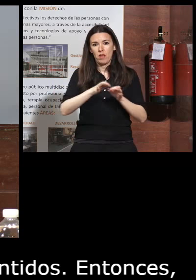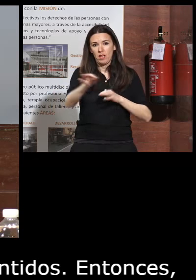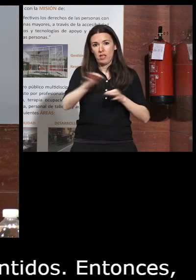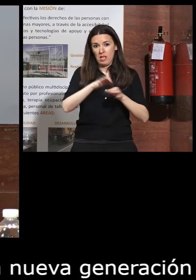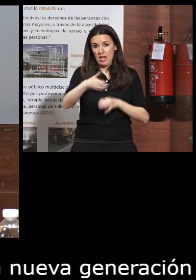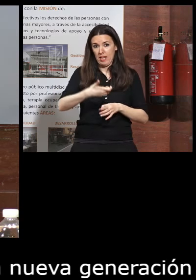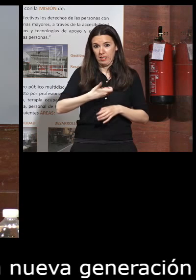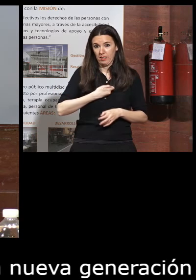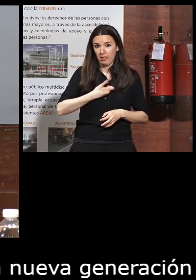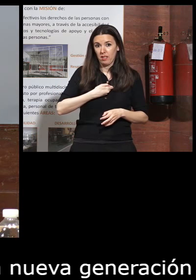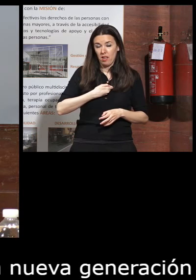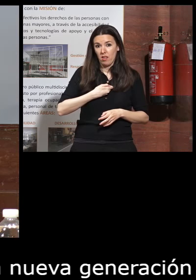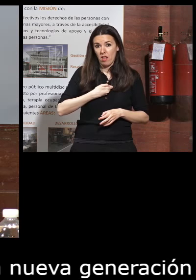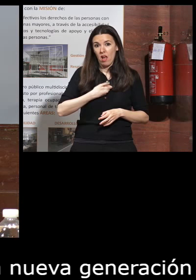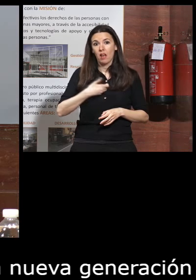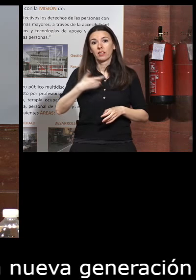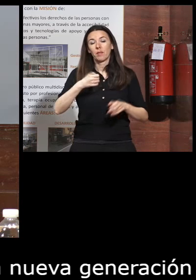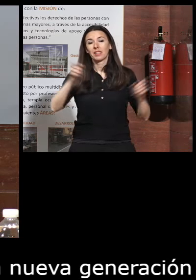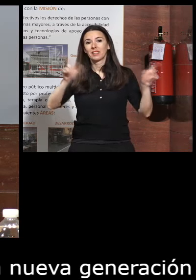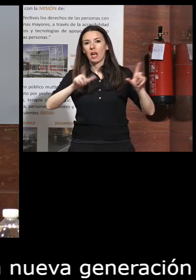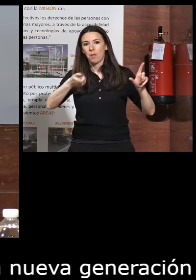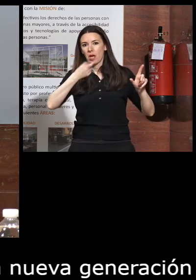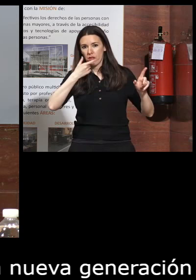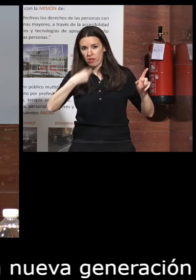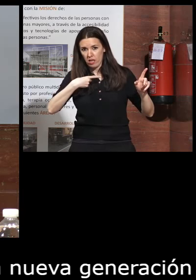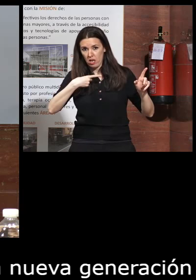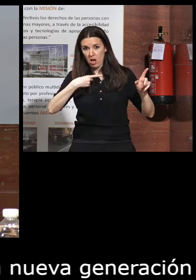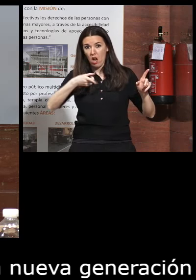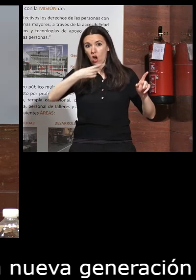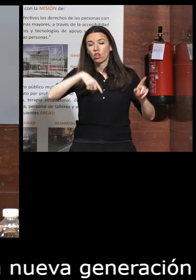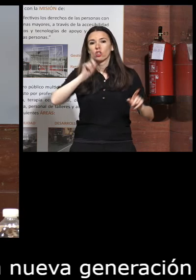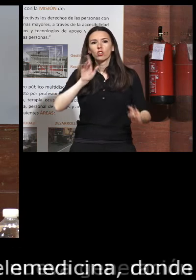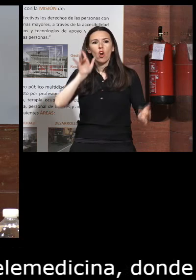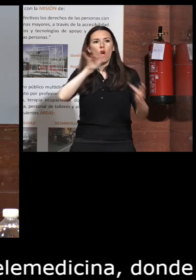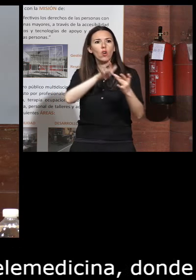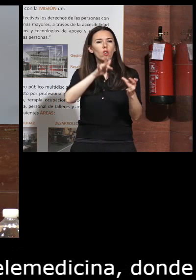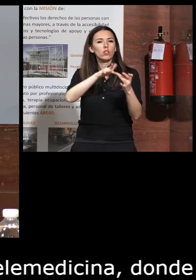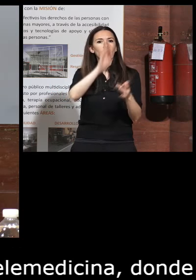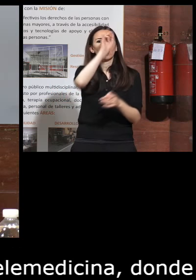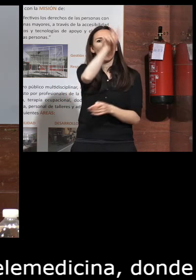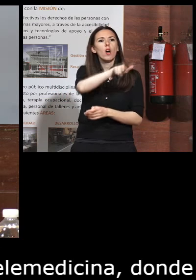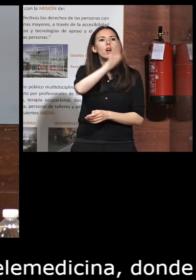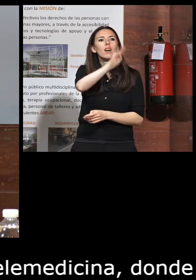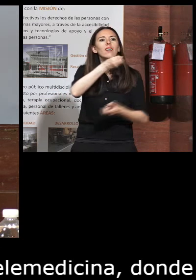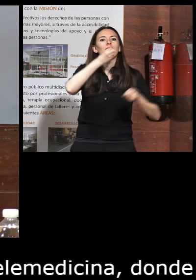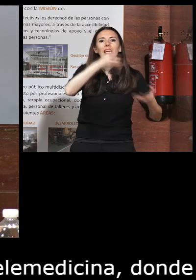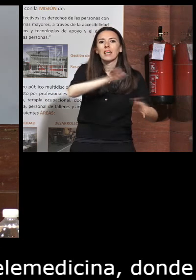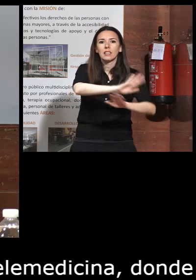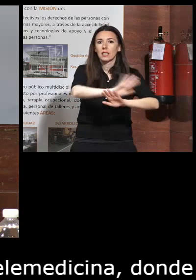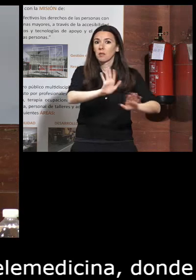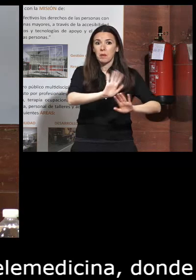y de telemedicina donde no solamente nos ponemos en contacto con las personas mayores para preguntar cómo están